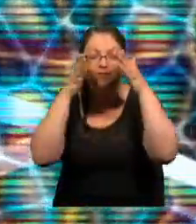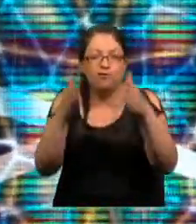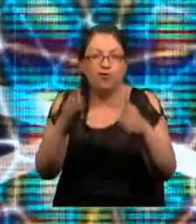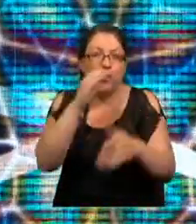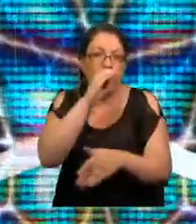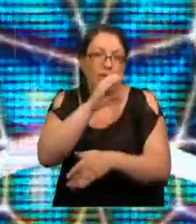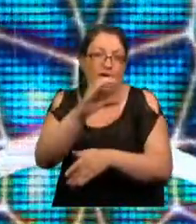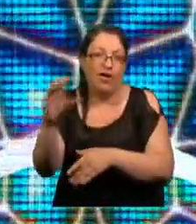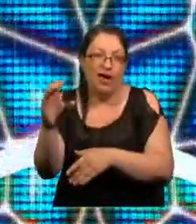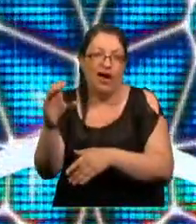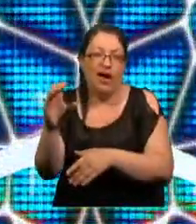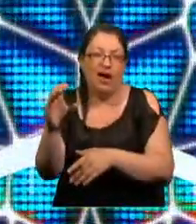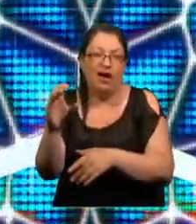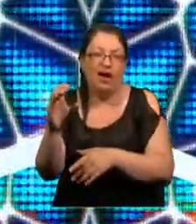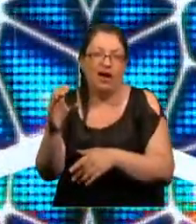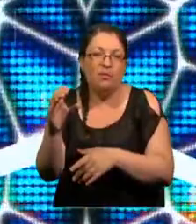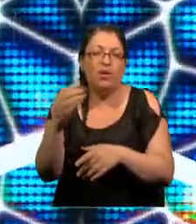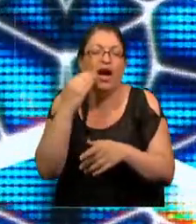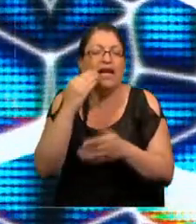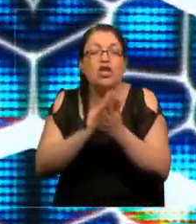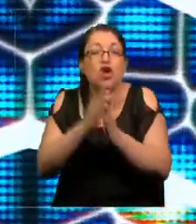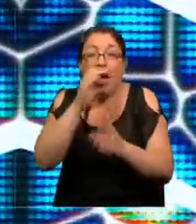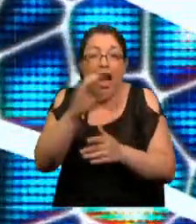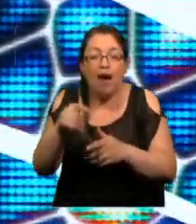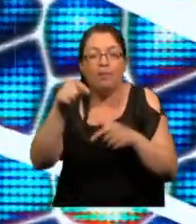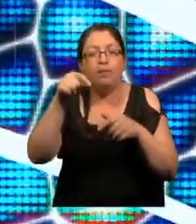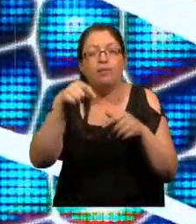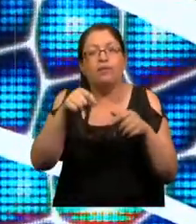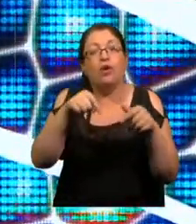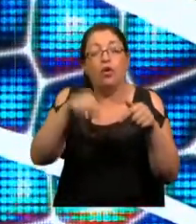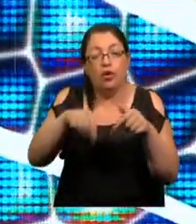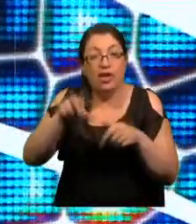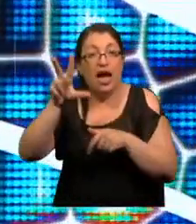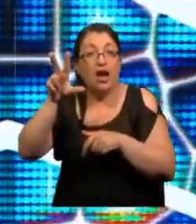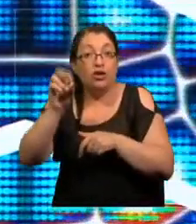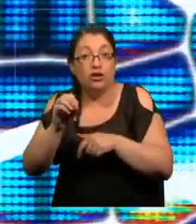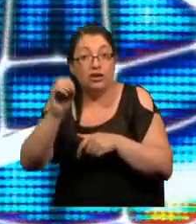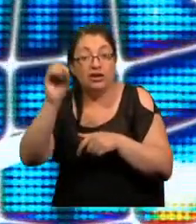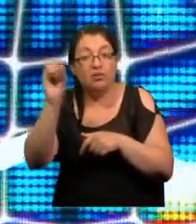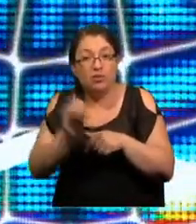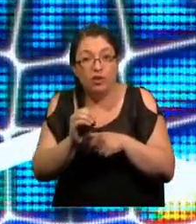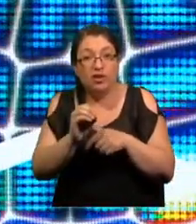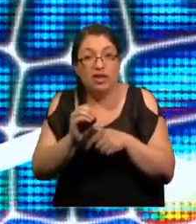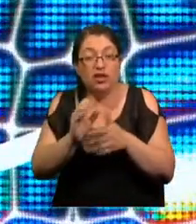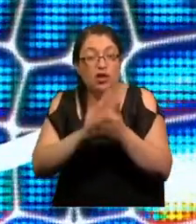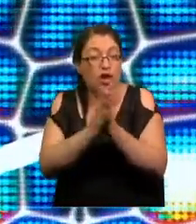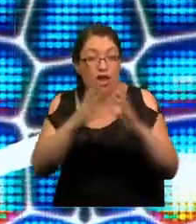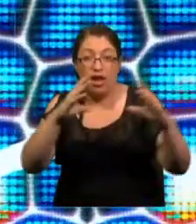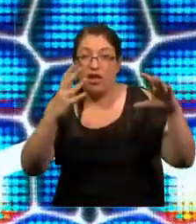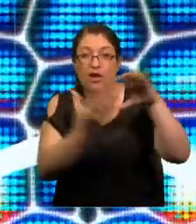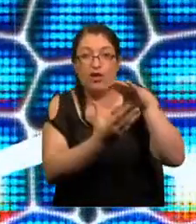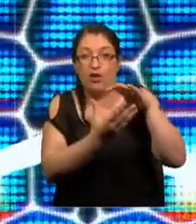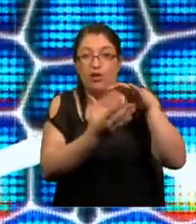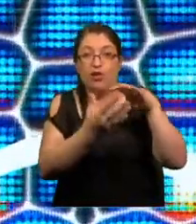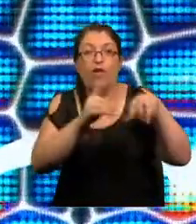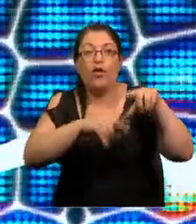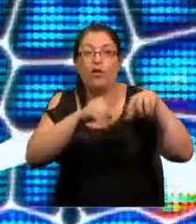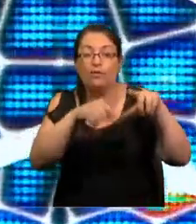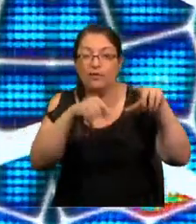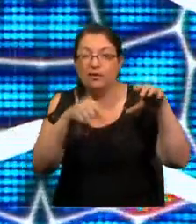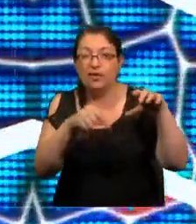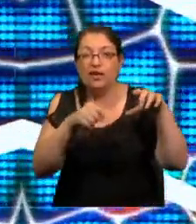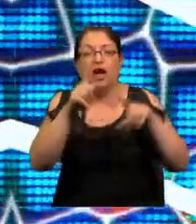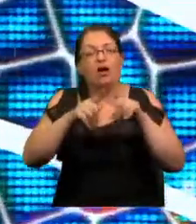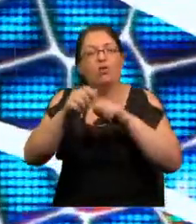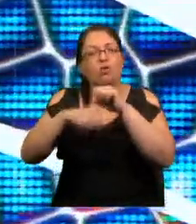un bajo por ciento estaba urbanizado. Hoy 80 por ciento. Casi todo el planeta hace unos